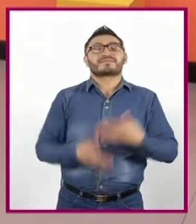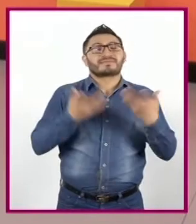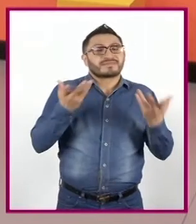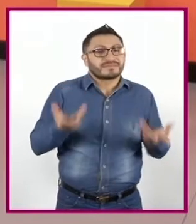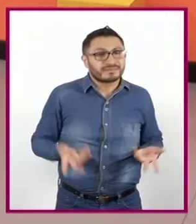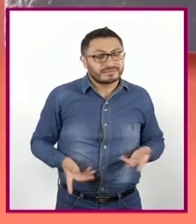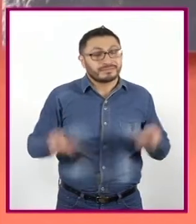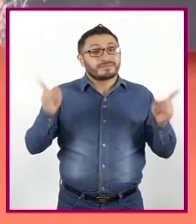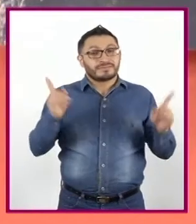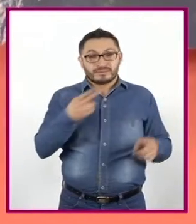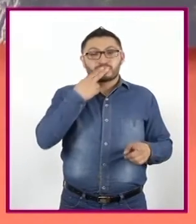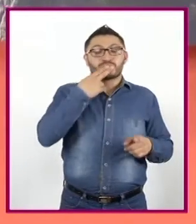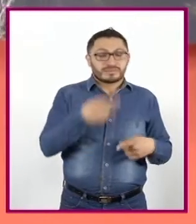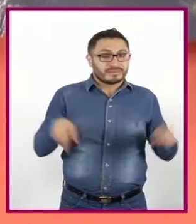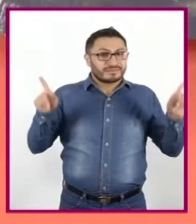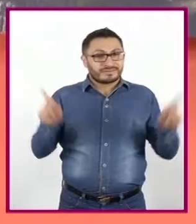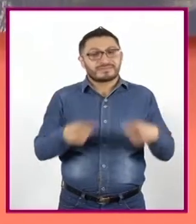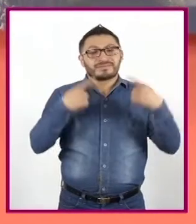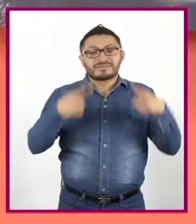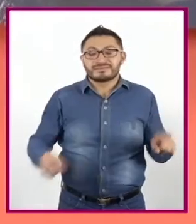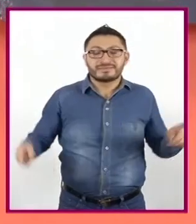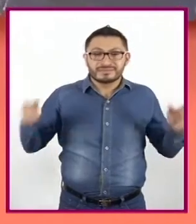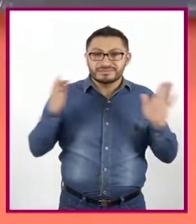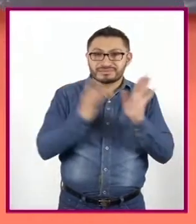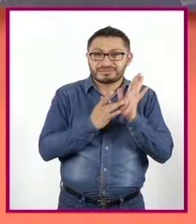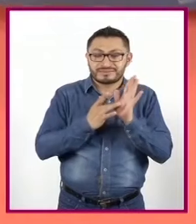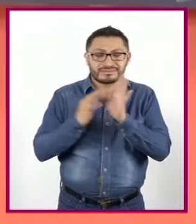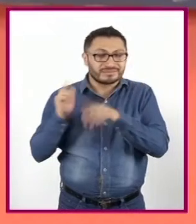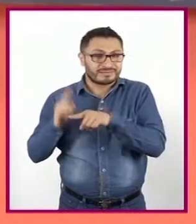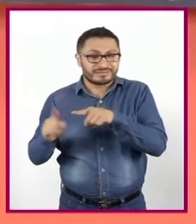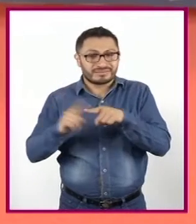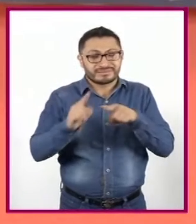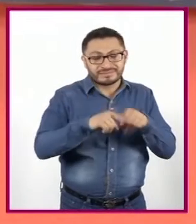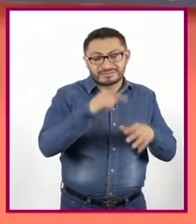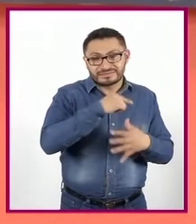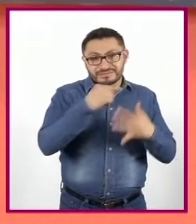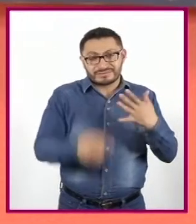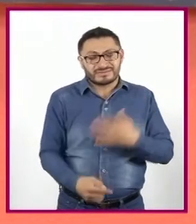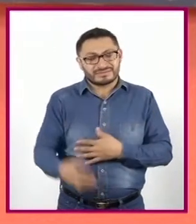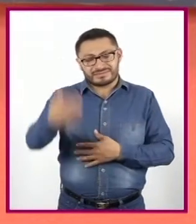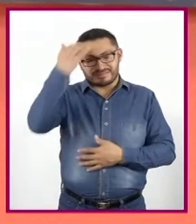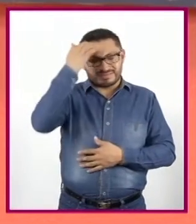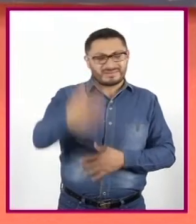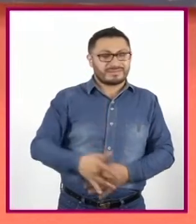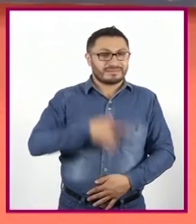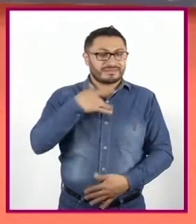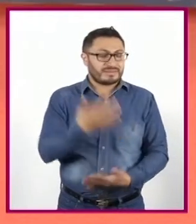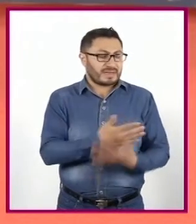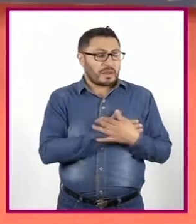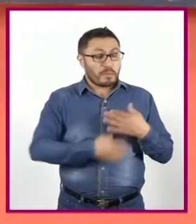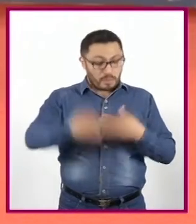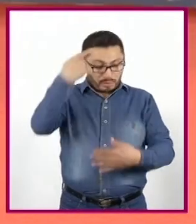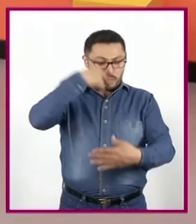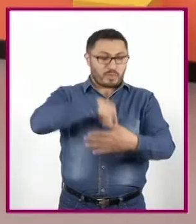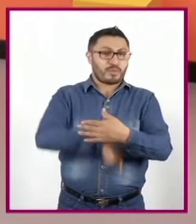través de la música Las texturas Pude experimentar el amor en todo mi ser